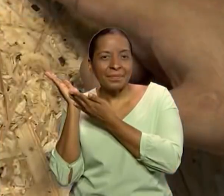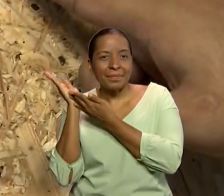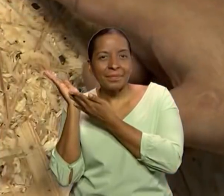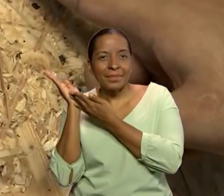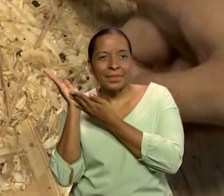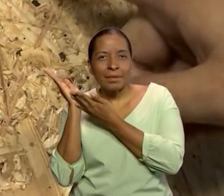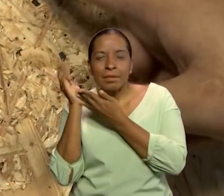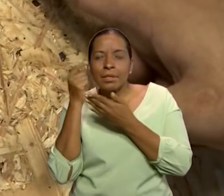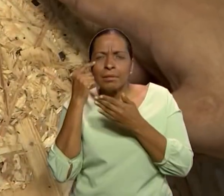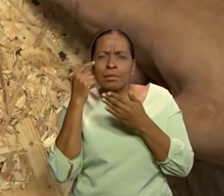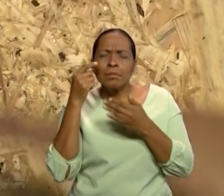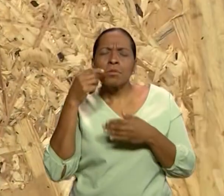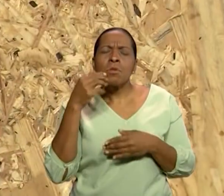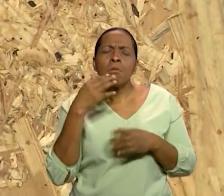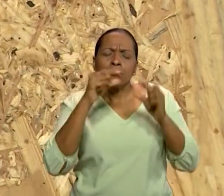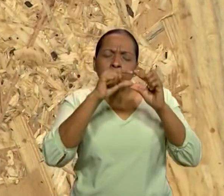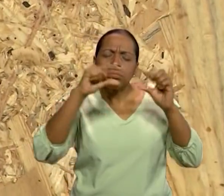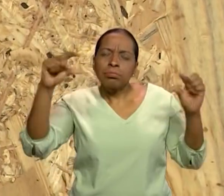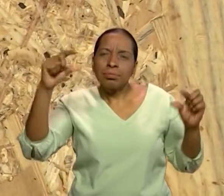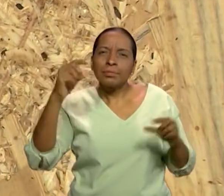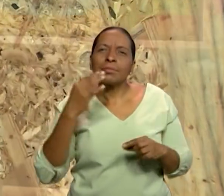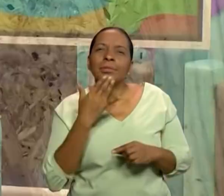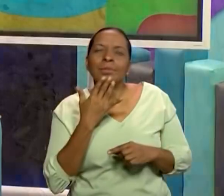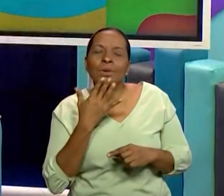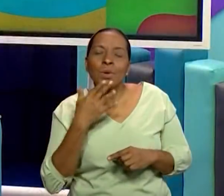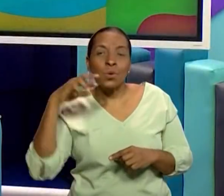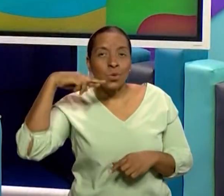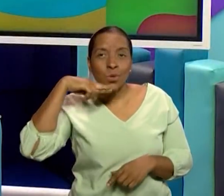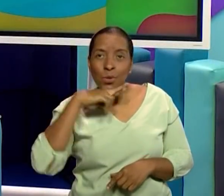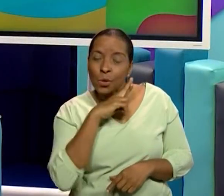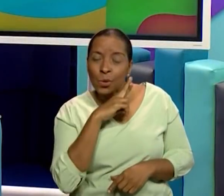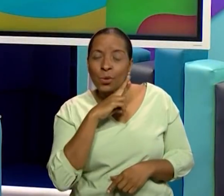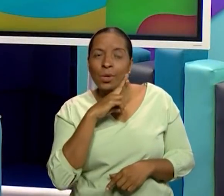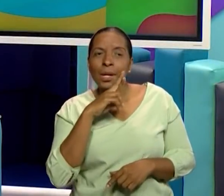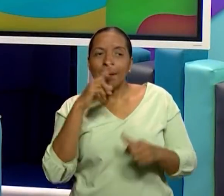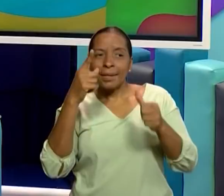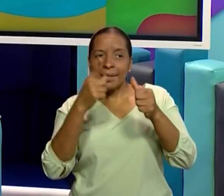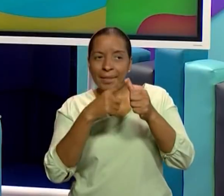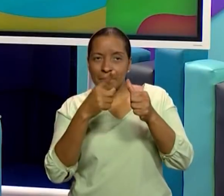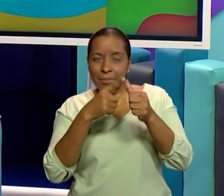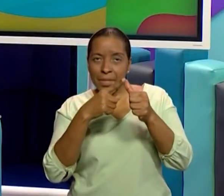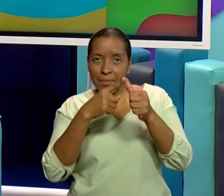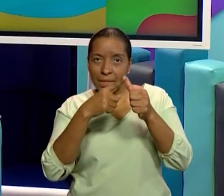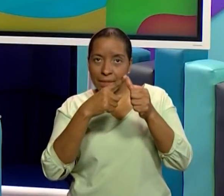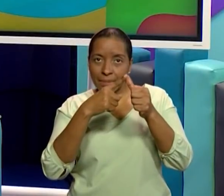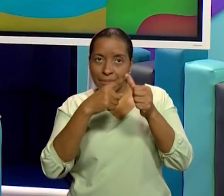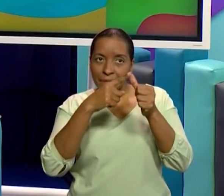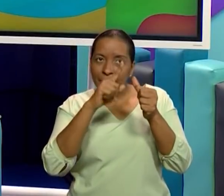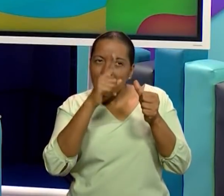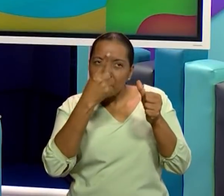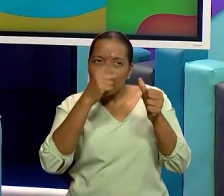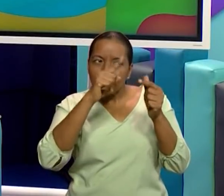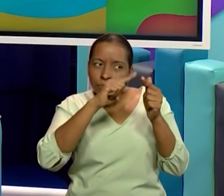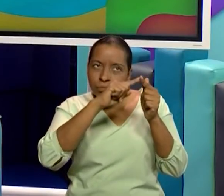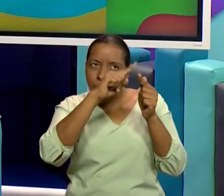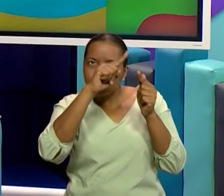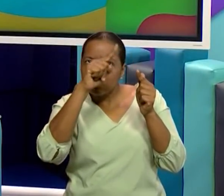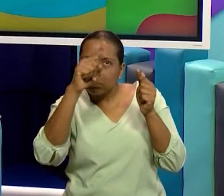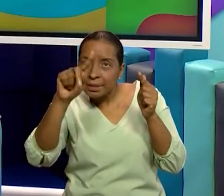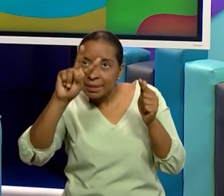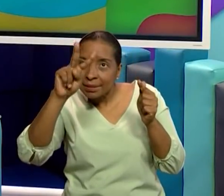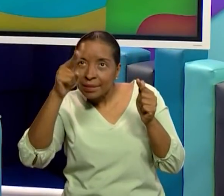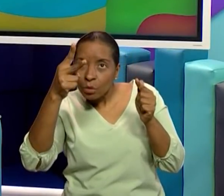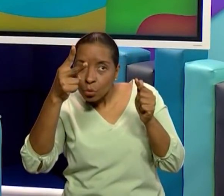Cintillos rojos, la segunda etapa. Quiere decir que esta fue la primera y aquí vamos a pasar a la segunda etapa. ¿Cuál es la segunda etapa que